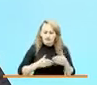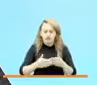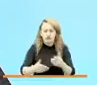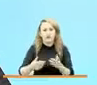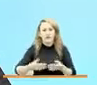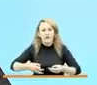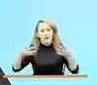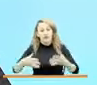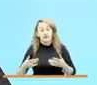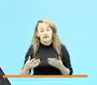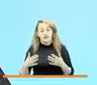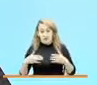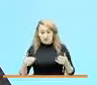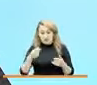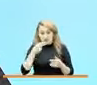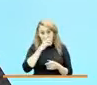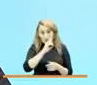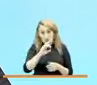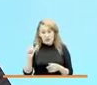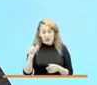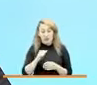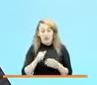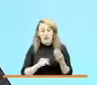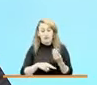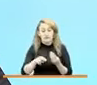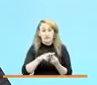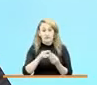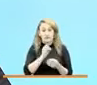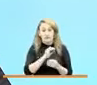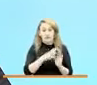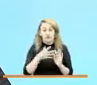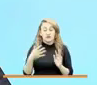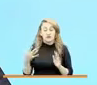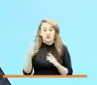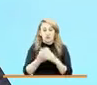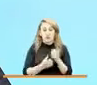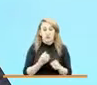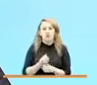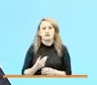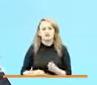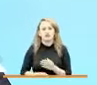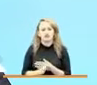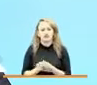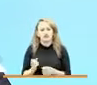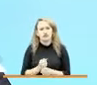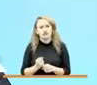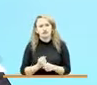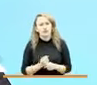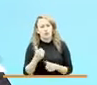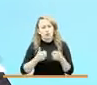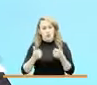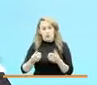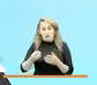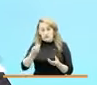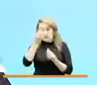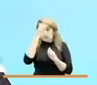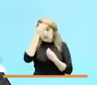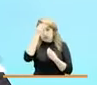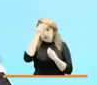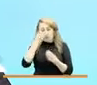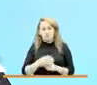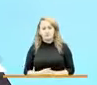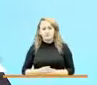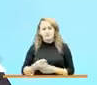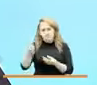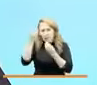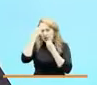bienestar a los niños y niñas entre los 0 y los 5 años empezamos a trabajar o seguimos trabajando en el marco de la nutrición. La nutrición para que